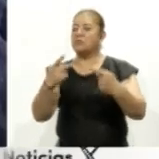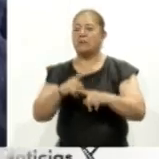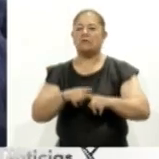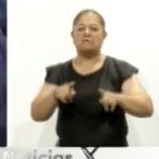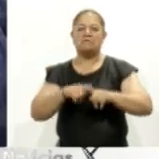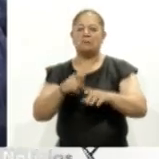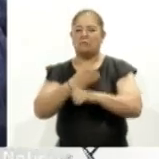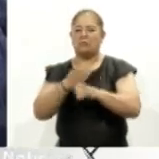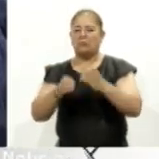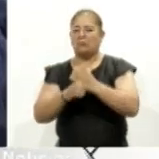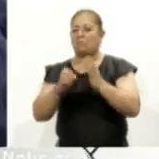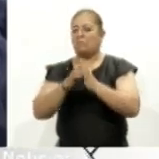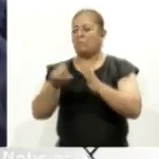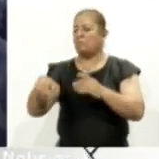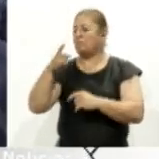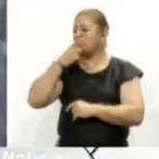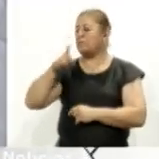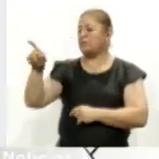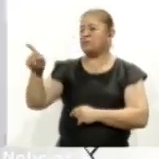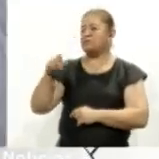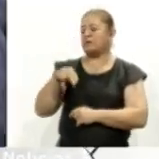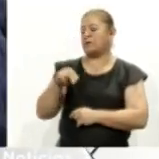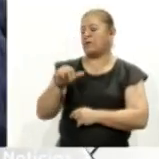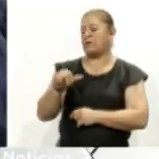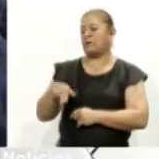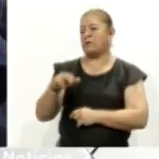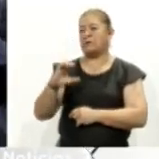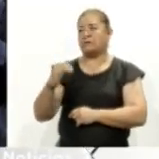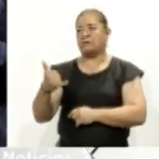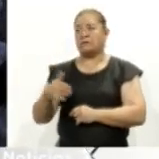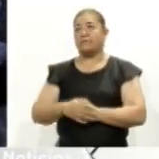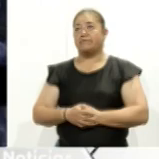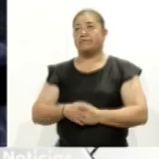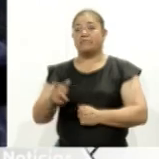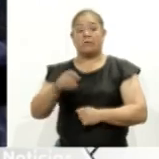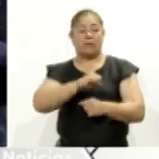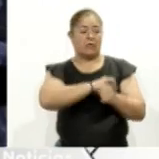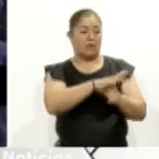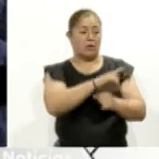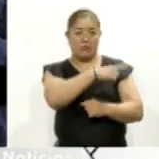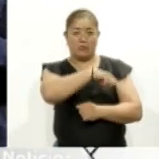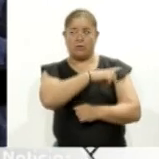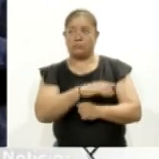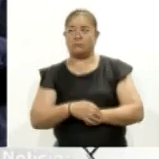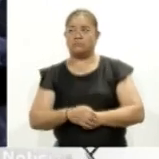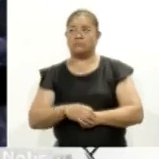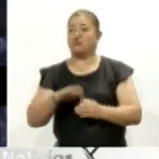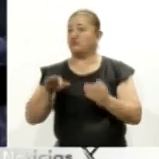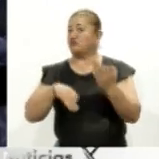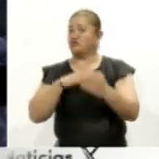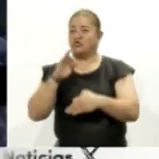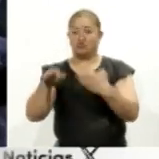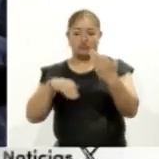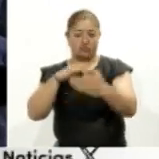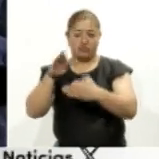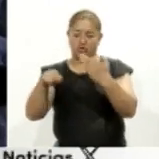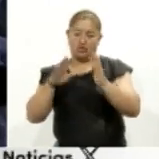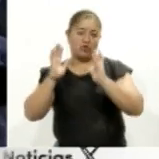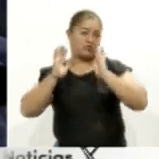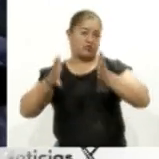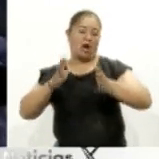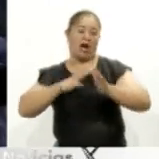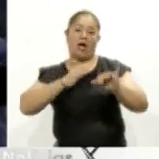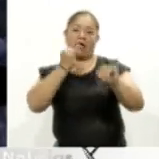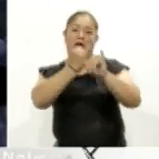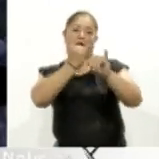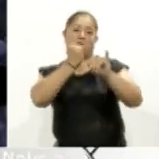como menciona la ciudadana Nancy Samperio a raíz del COVID fue vía de